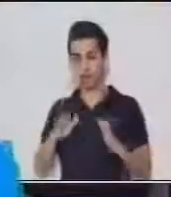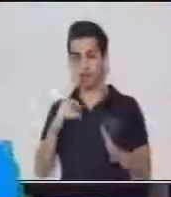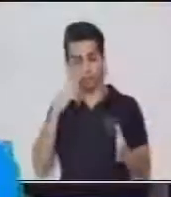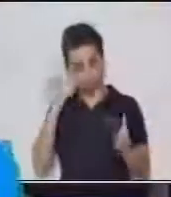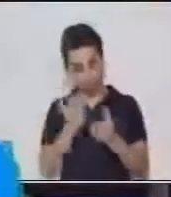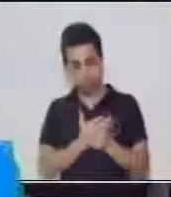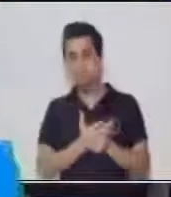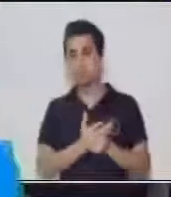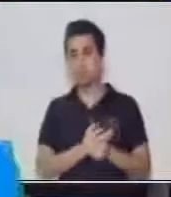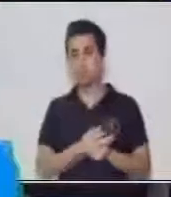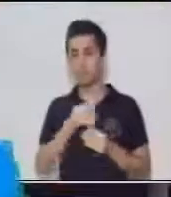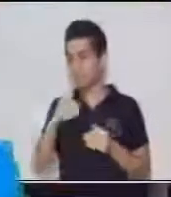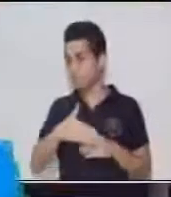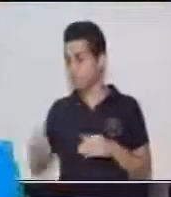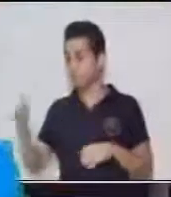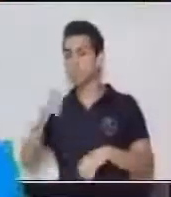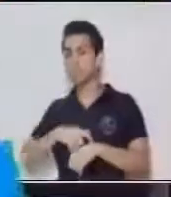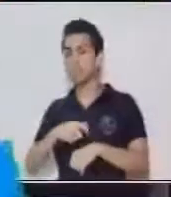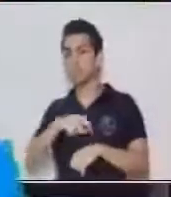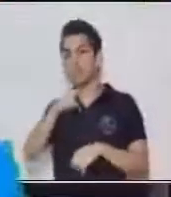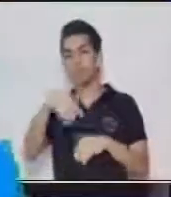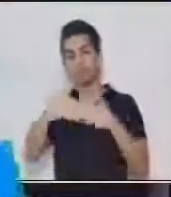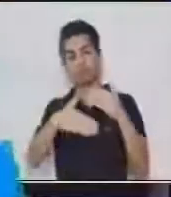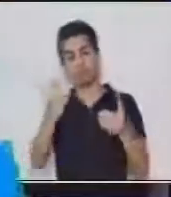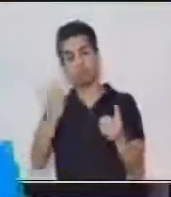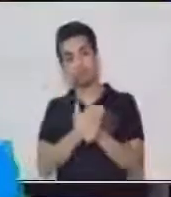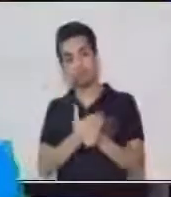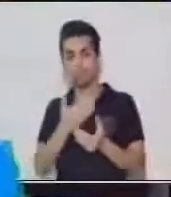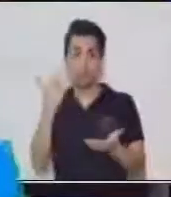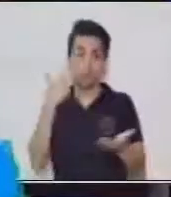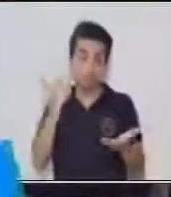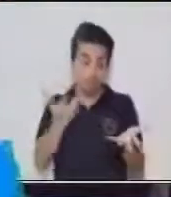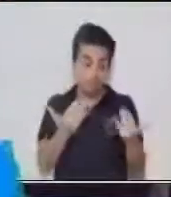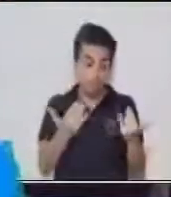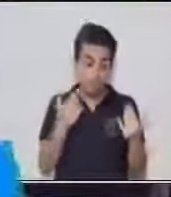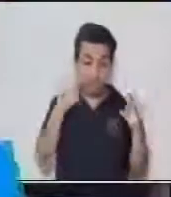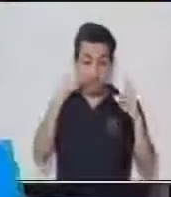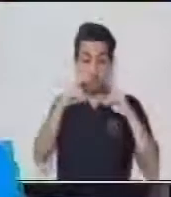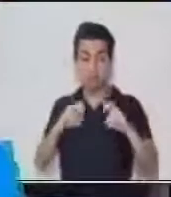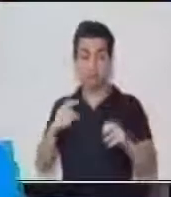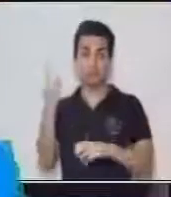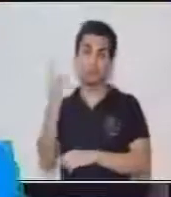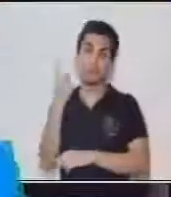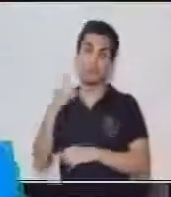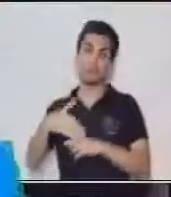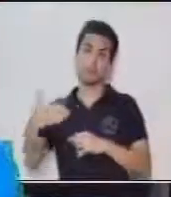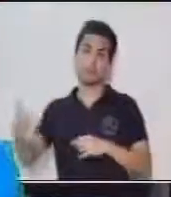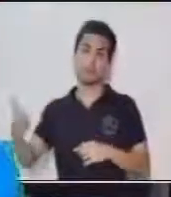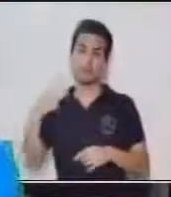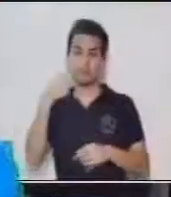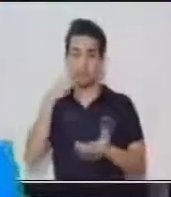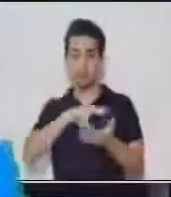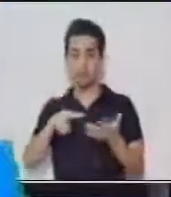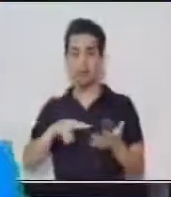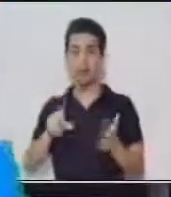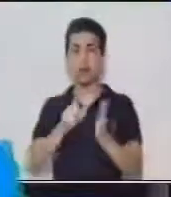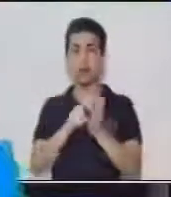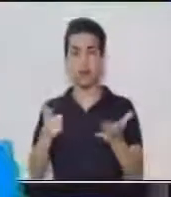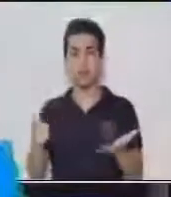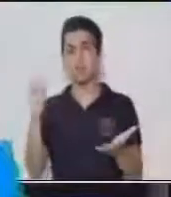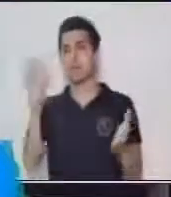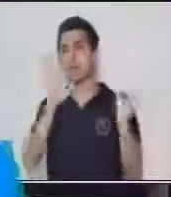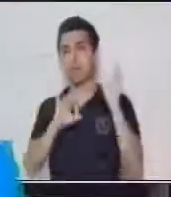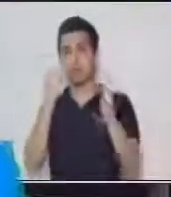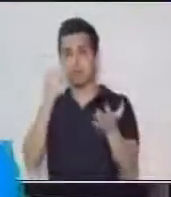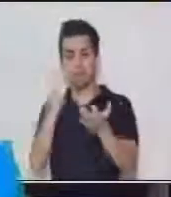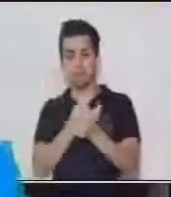momento usted lo va a adjuntar y lo va a necesitar porque es algo muy fundamental para la lectura de los textos y las investigaciones